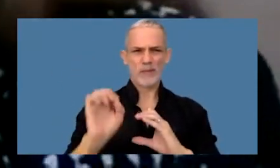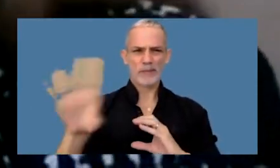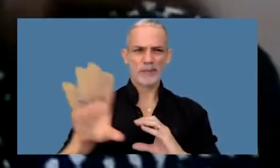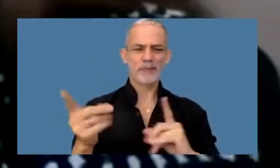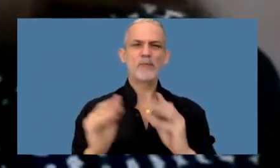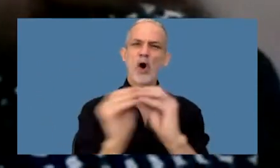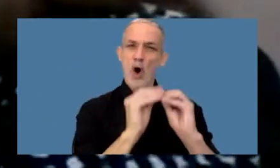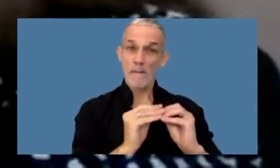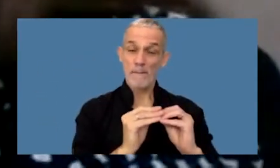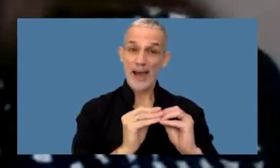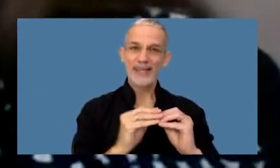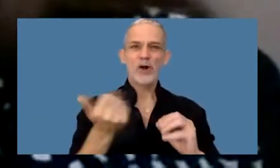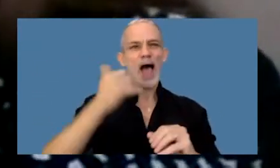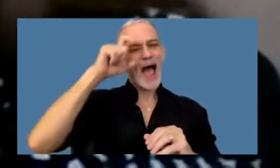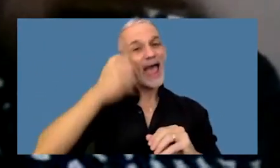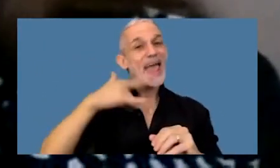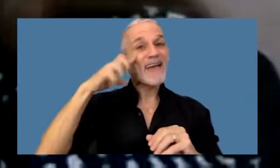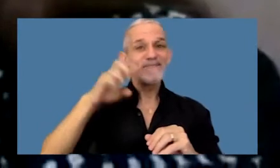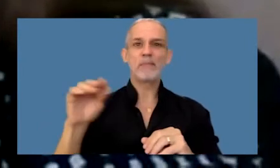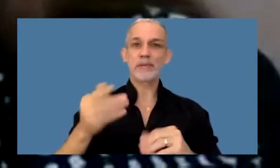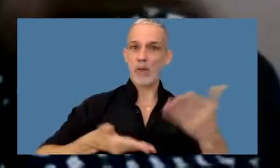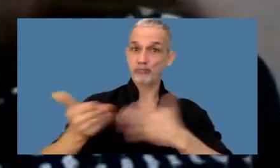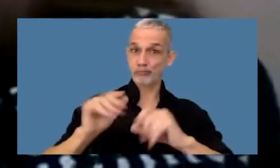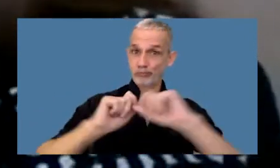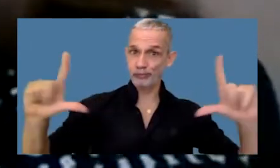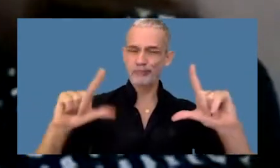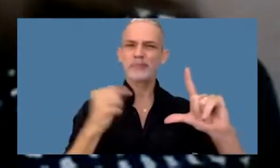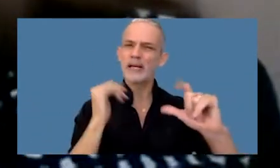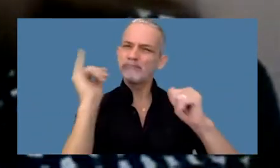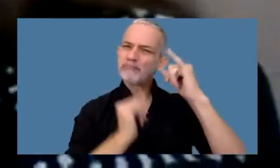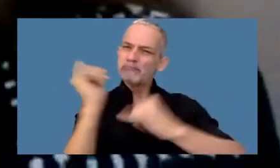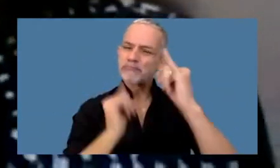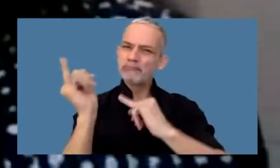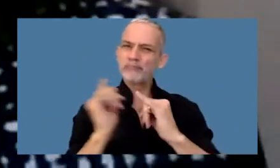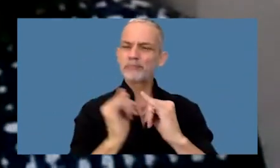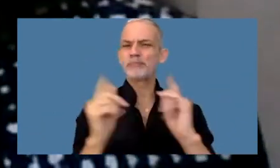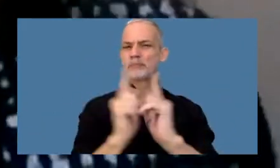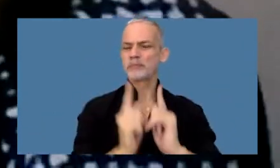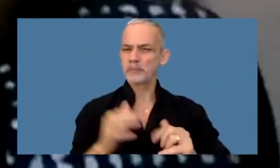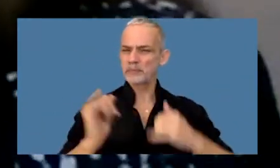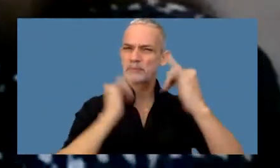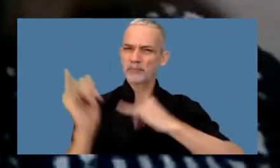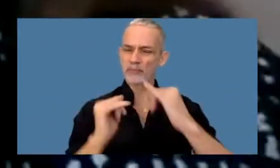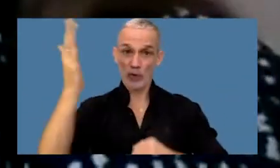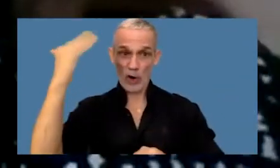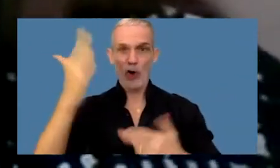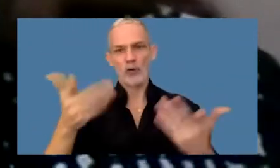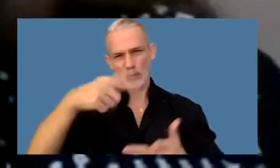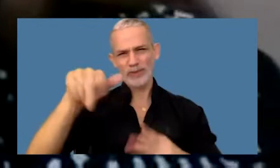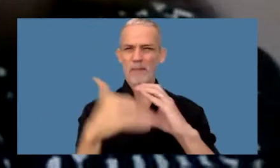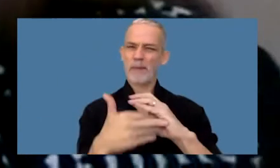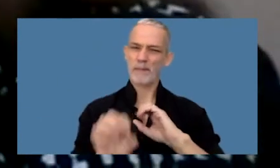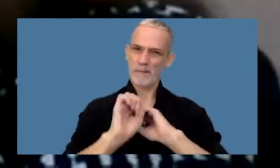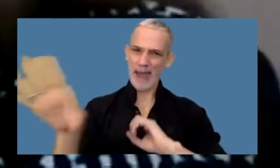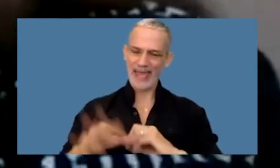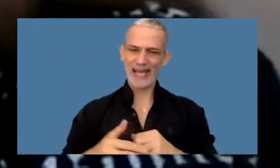colegas de AFIP para poder desarrollar sin ningún tipo de inconvenientes la exposición y que la van a recibir.